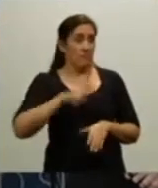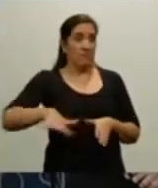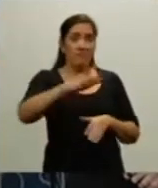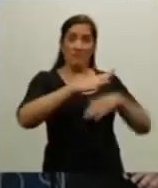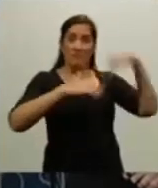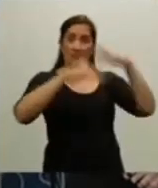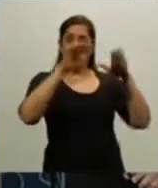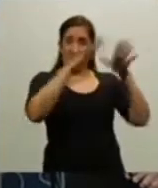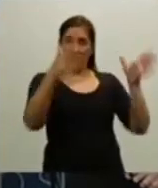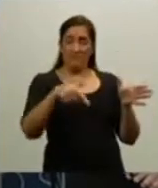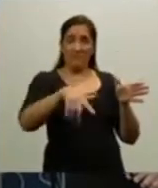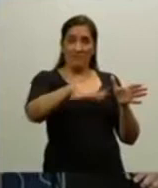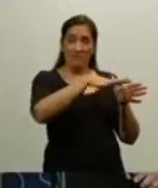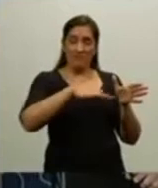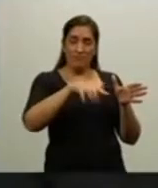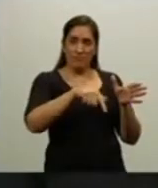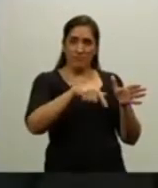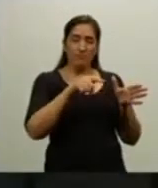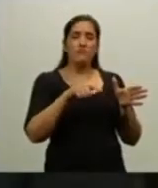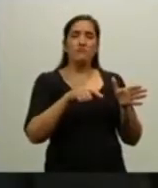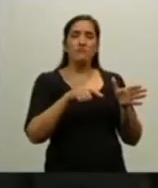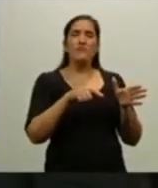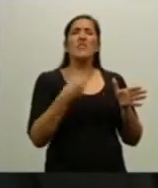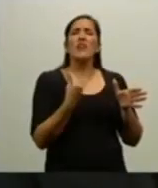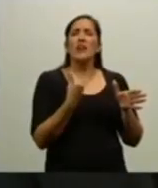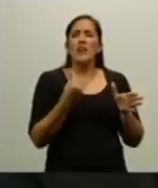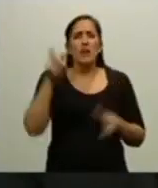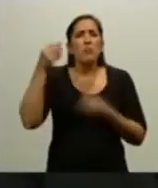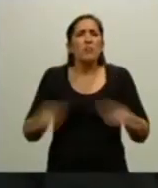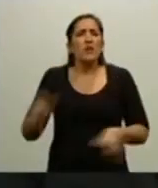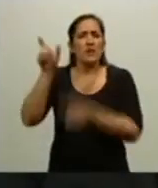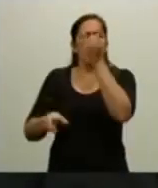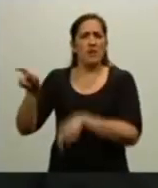tuvo el costo de vidas de argentinos,